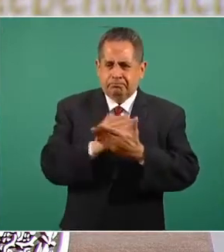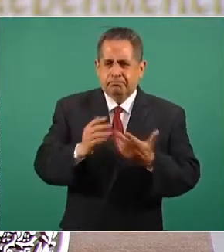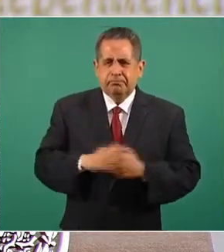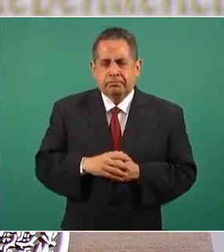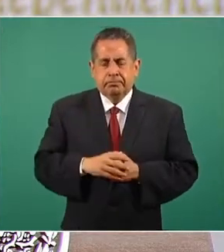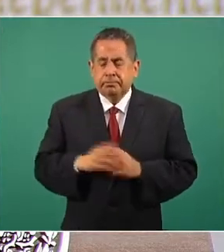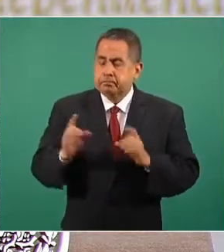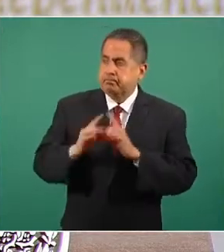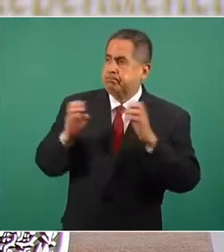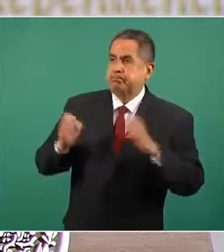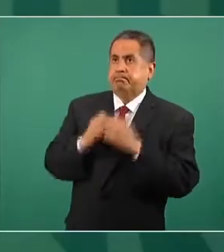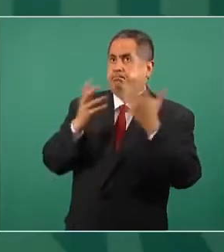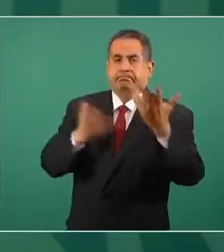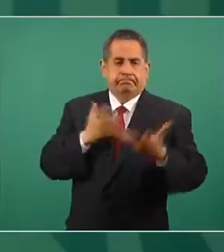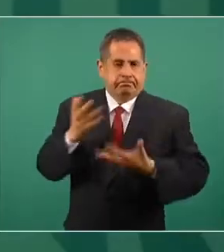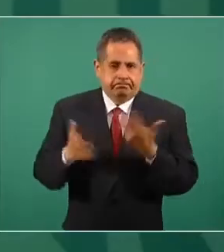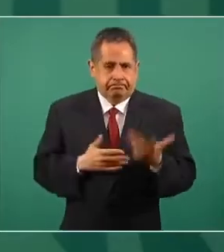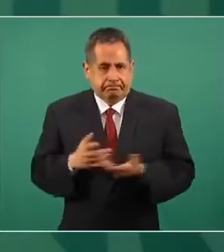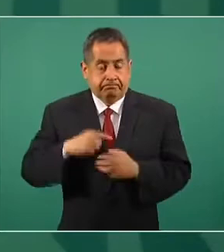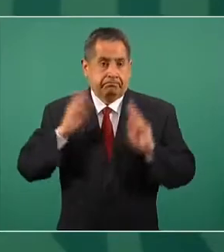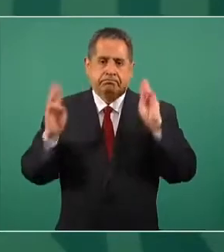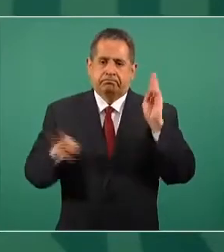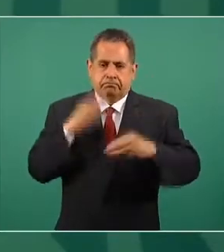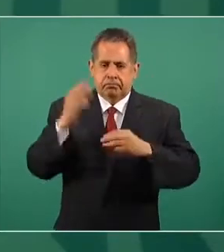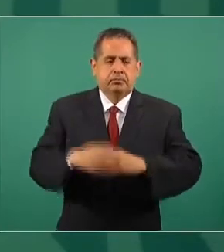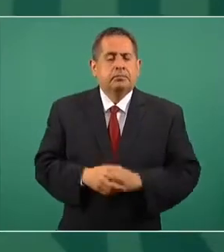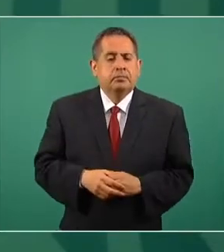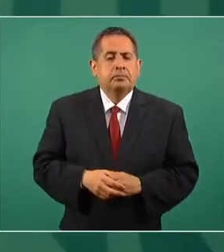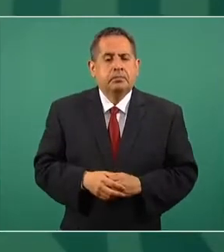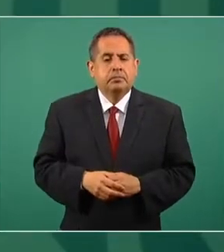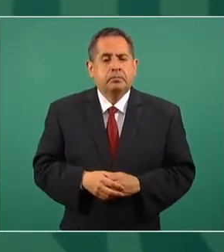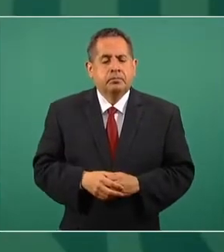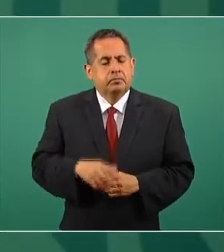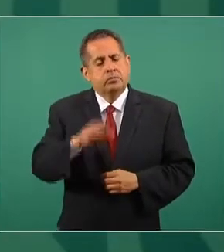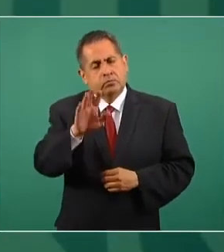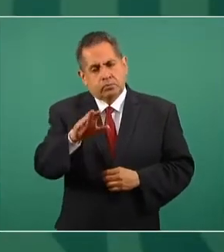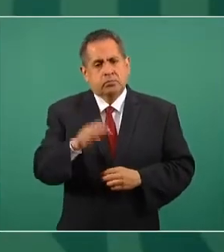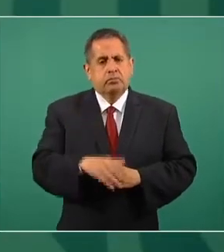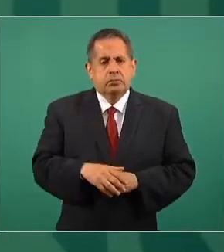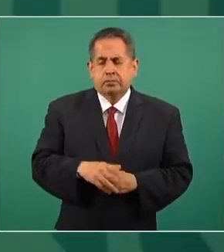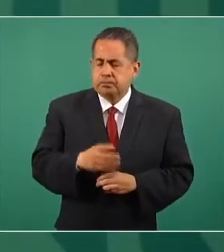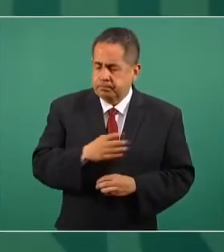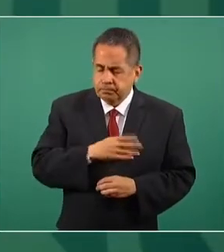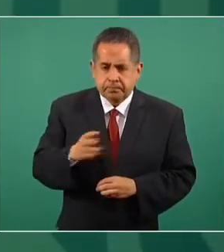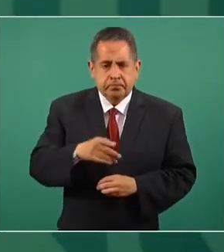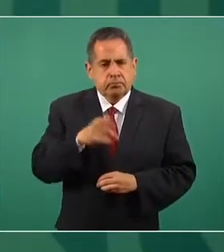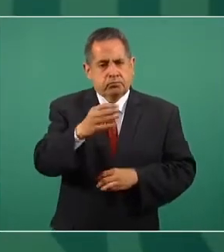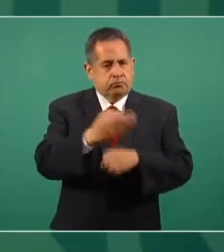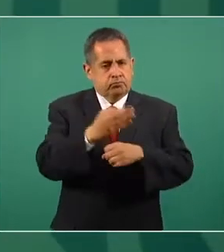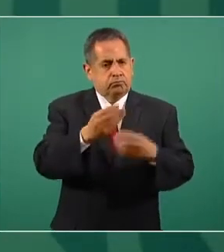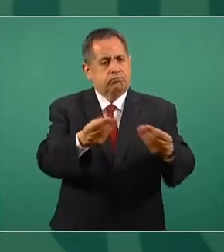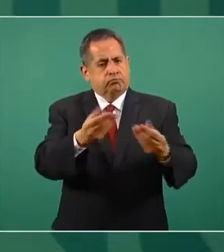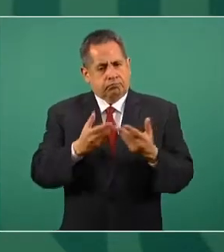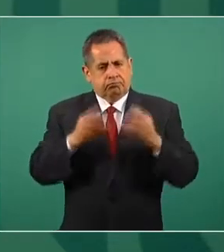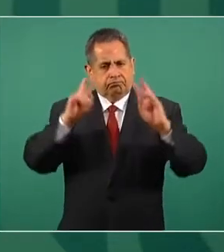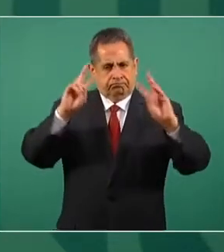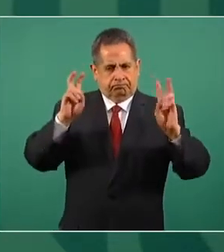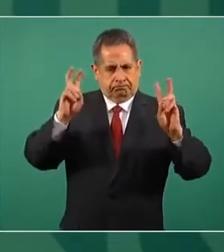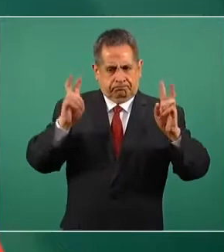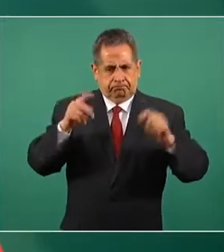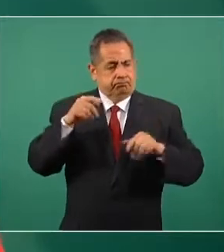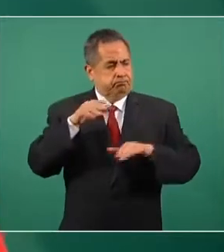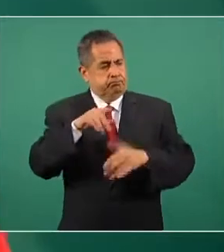nadie esperaba, por cierto, y que es mundial. Sin embargo, qué bueno que trae usted estos temas de estos